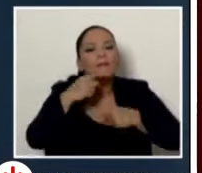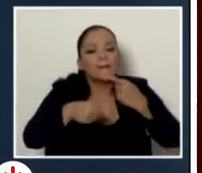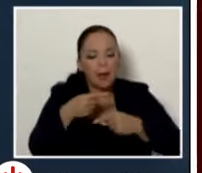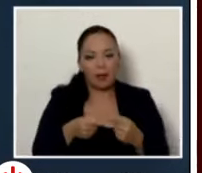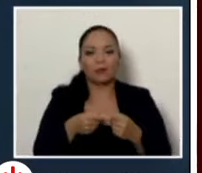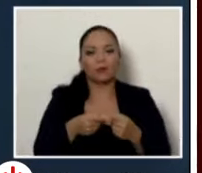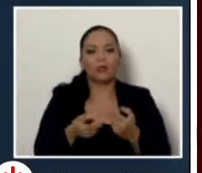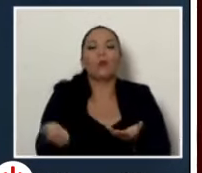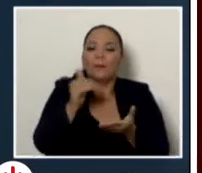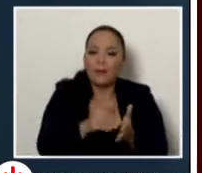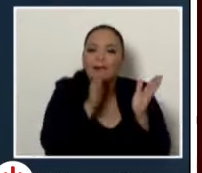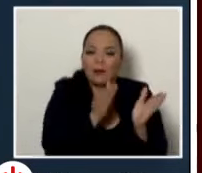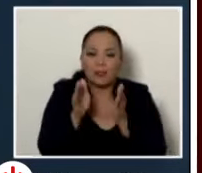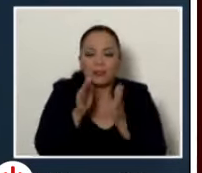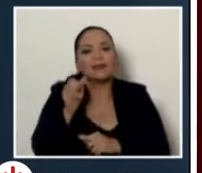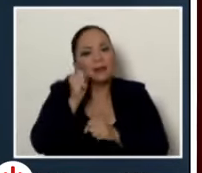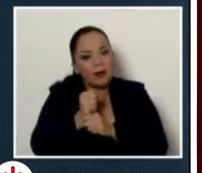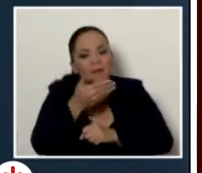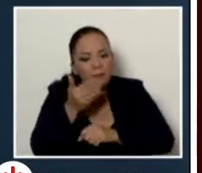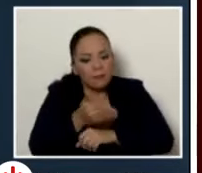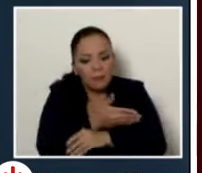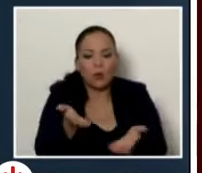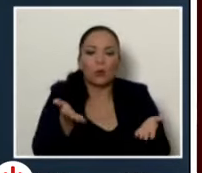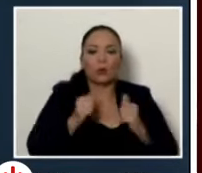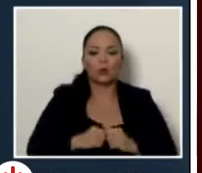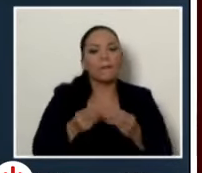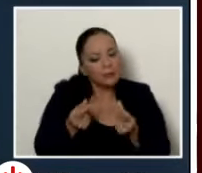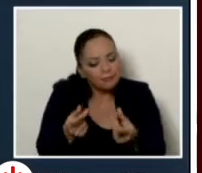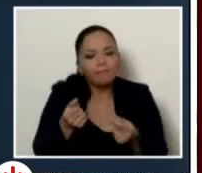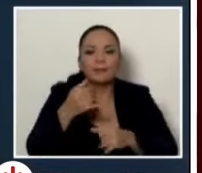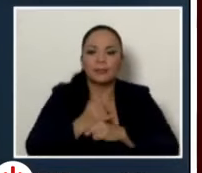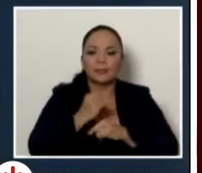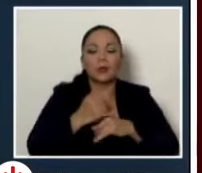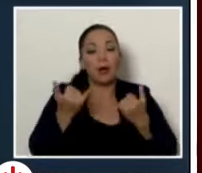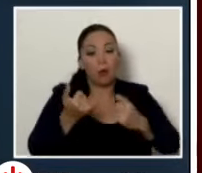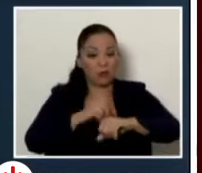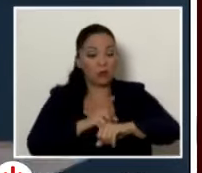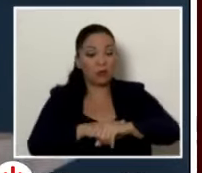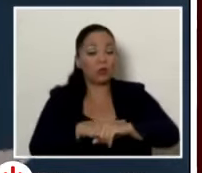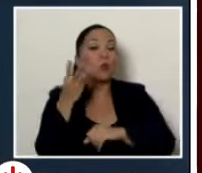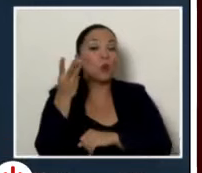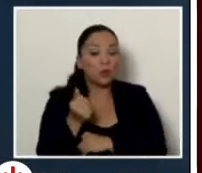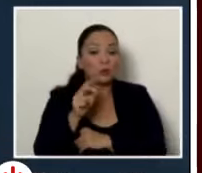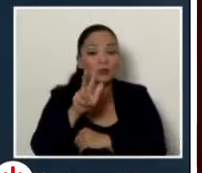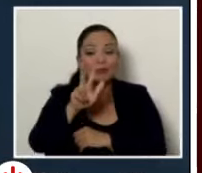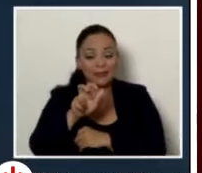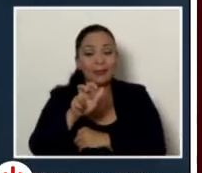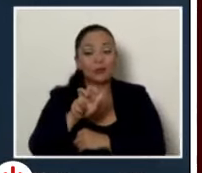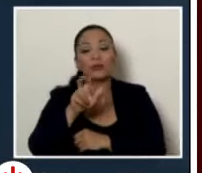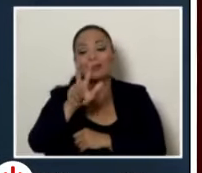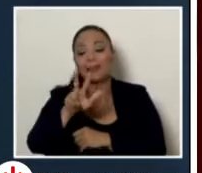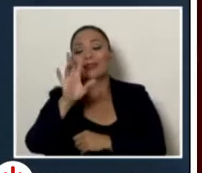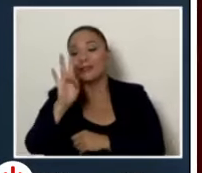para trabajar más organizados y ágiles en la institución en estos momentos tenemos 367 proyectos